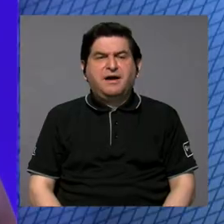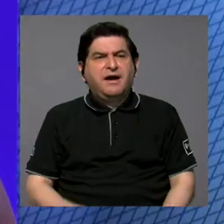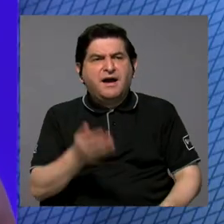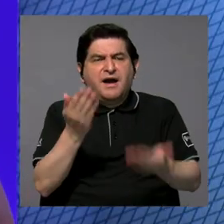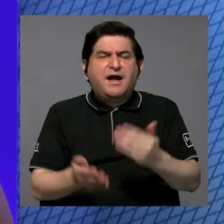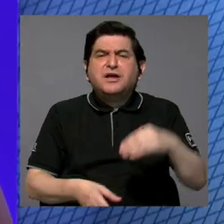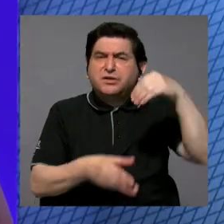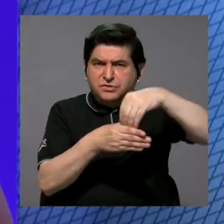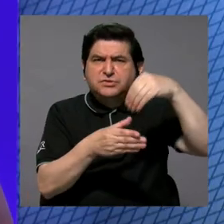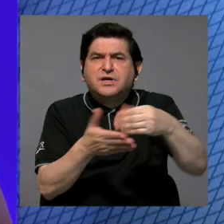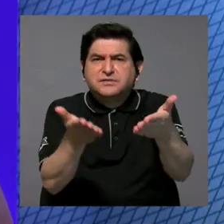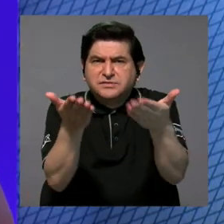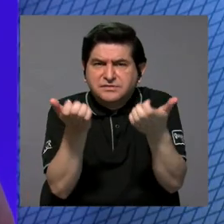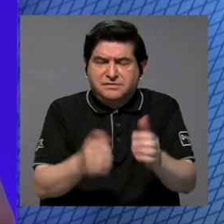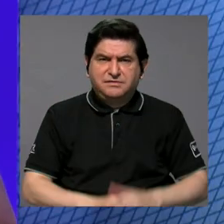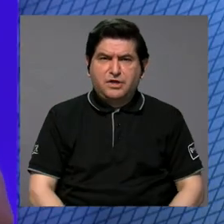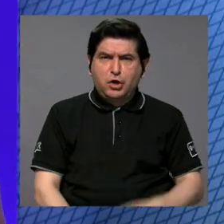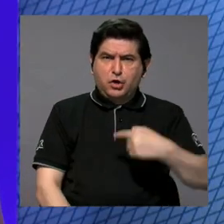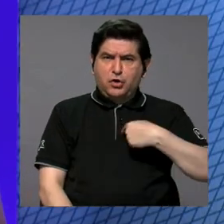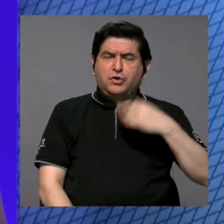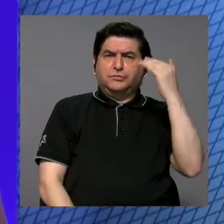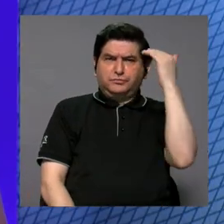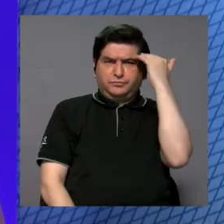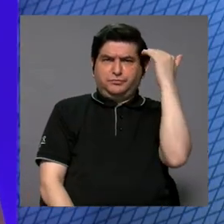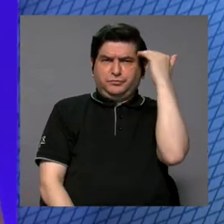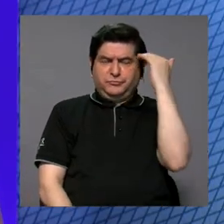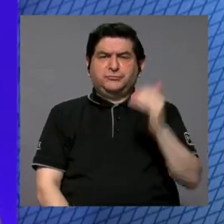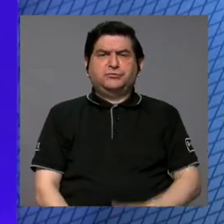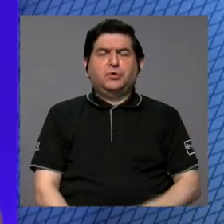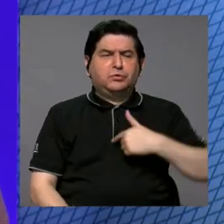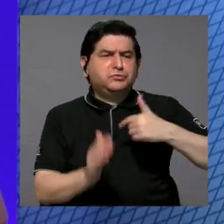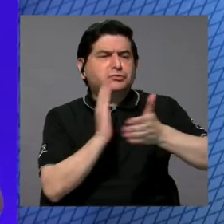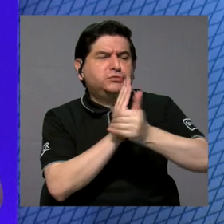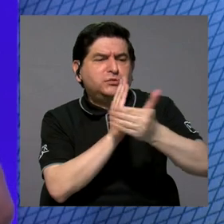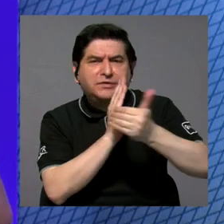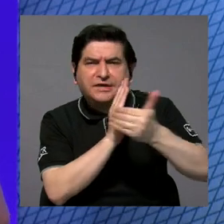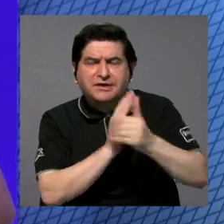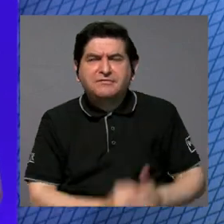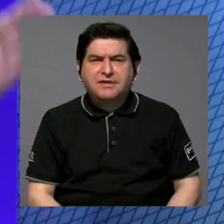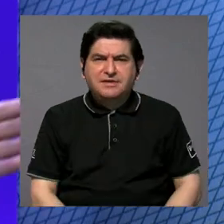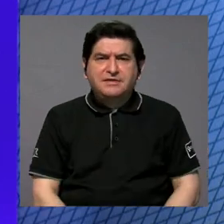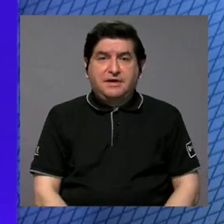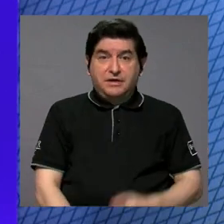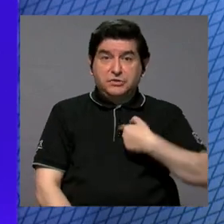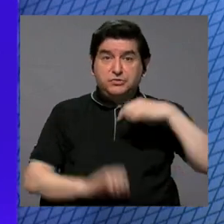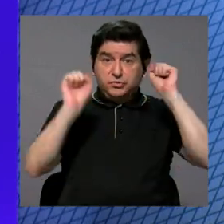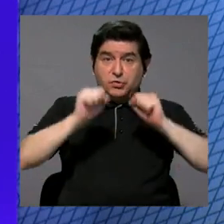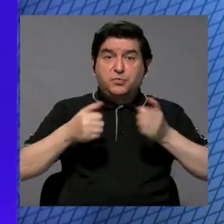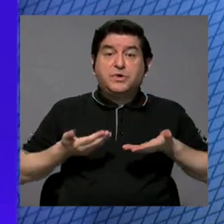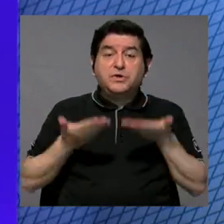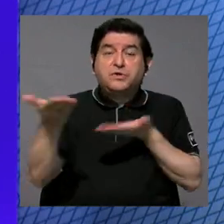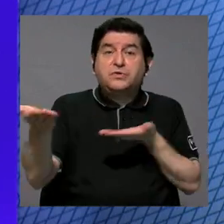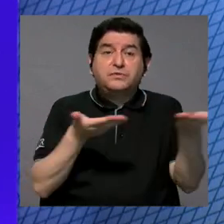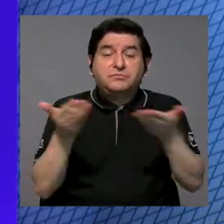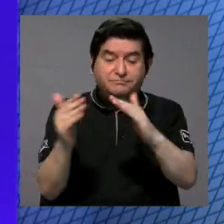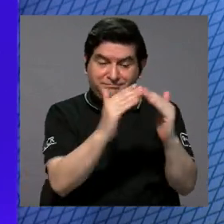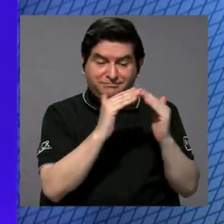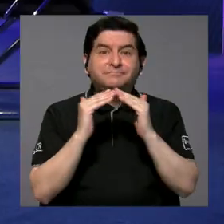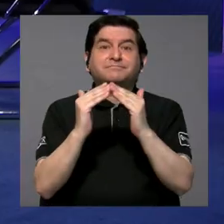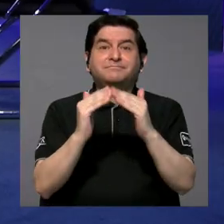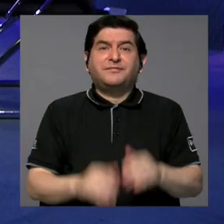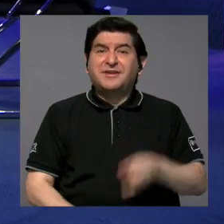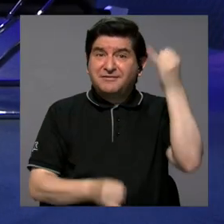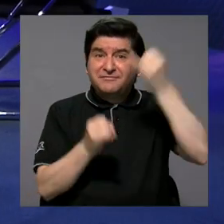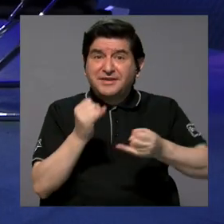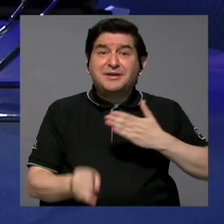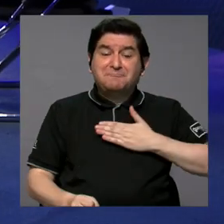quiero aportar y decir, bueno, yo tengo conocimiento, tengo destreza, tengo habilidad en esto, lo puedo poner al servicio de la comunidad, porque al